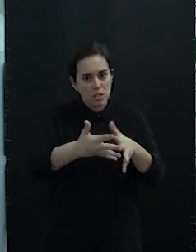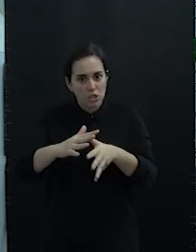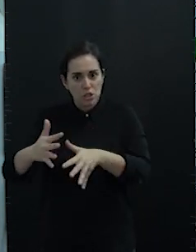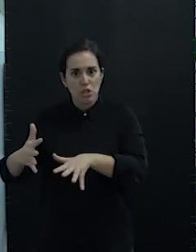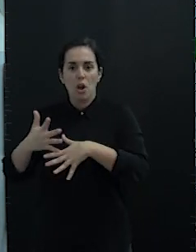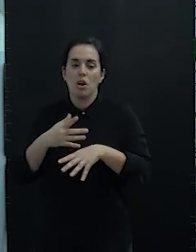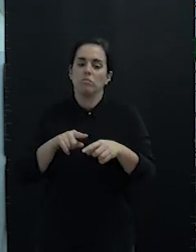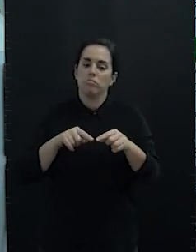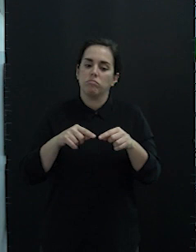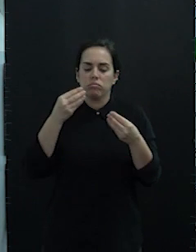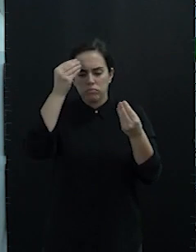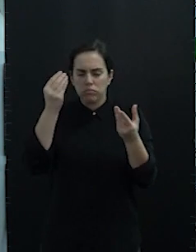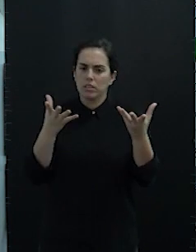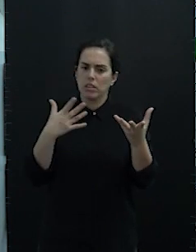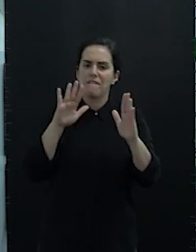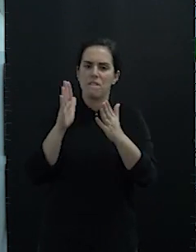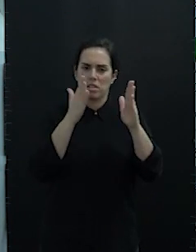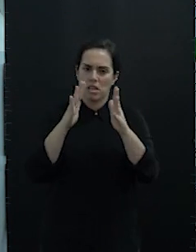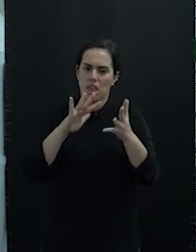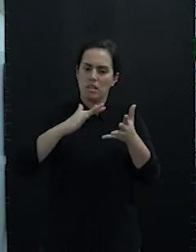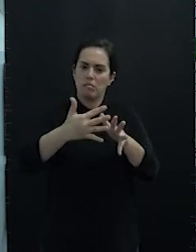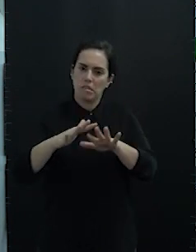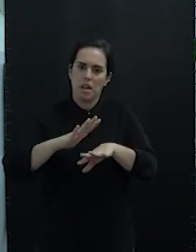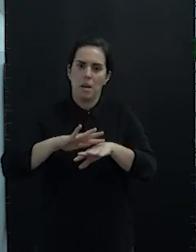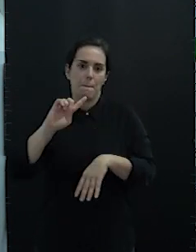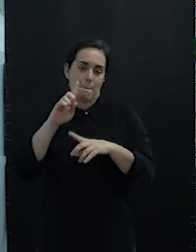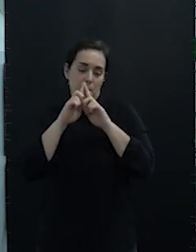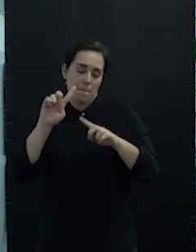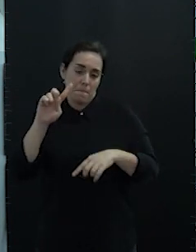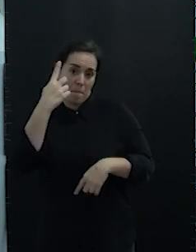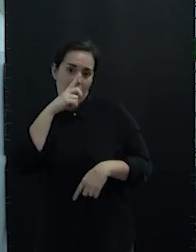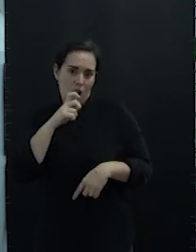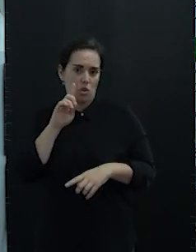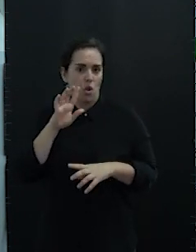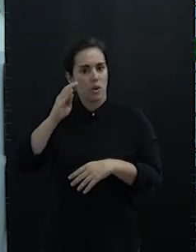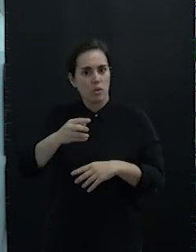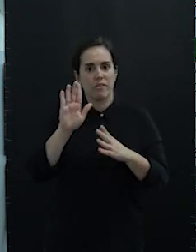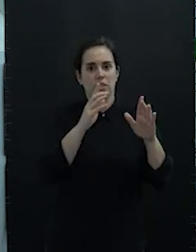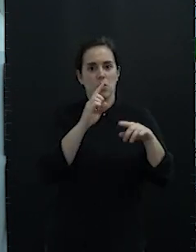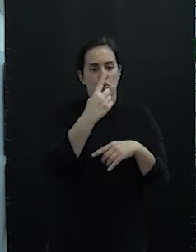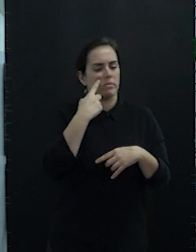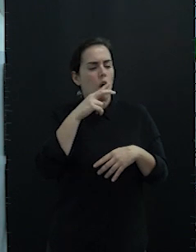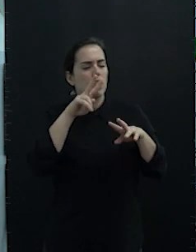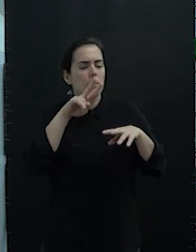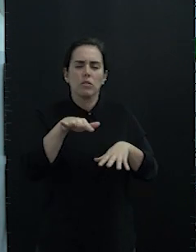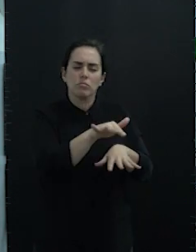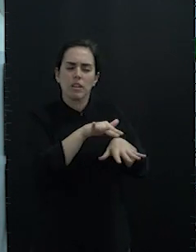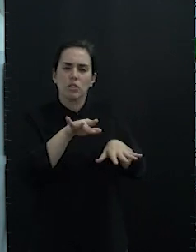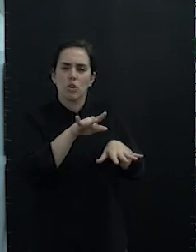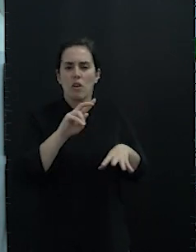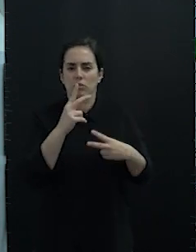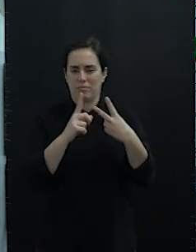fases de implementación para el primer año del club. La fase uno, una fase de definición y reconocimiento territorial. Una fase dos,